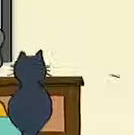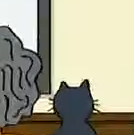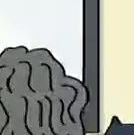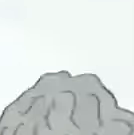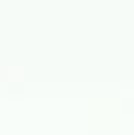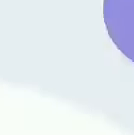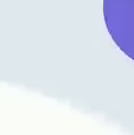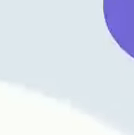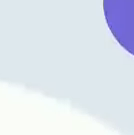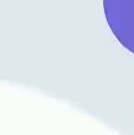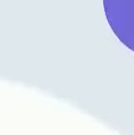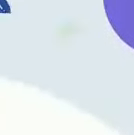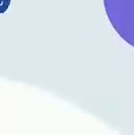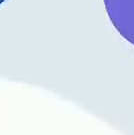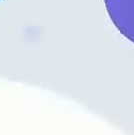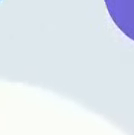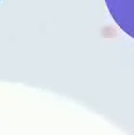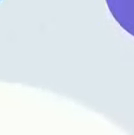.gov